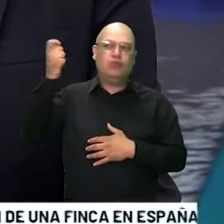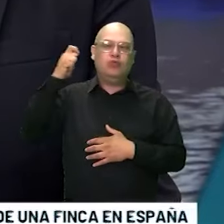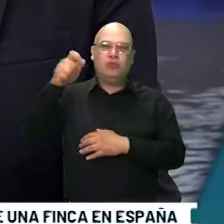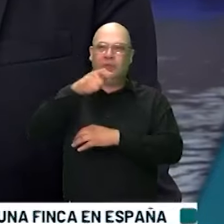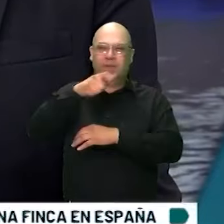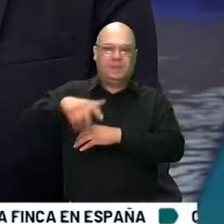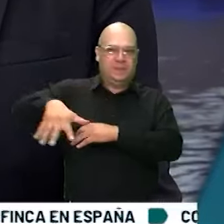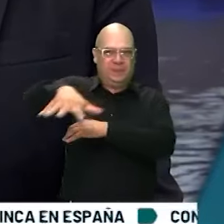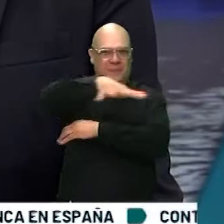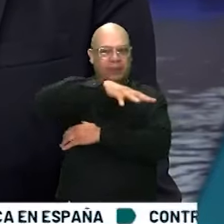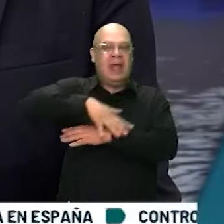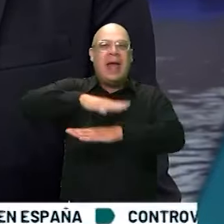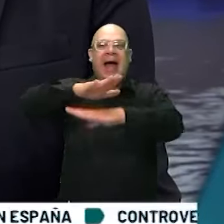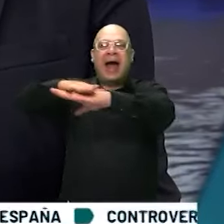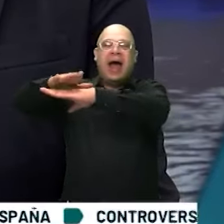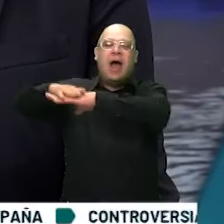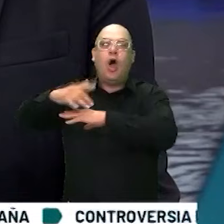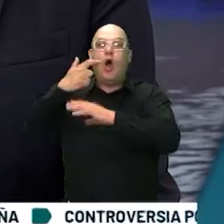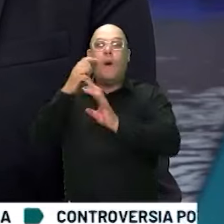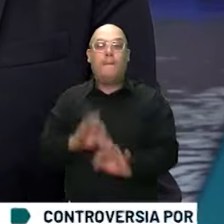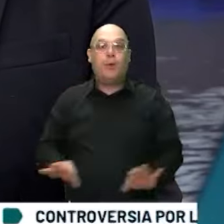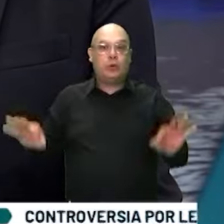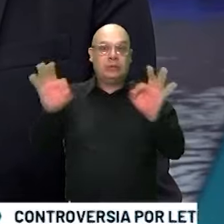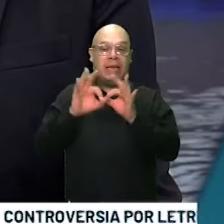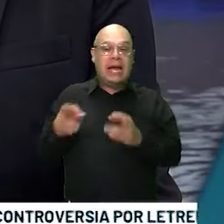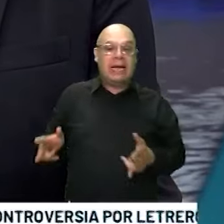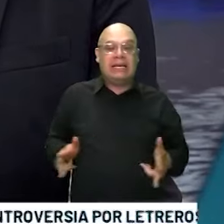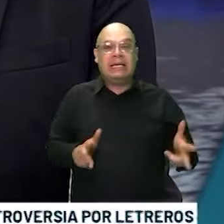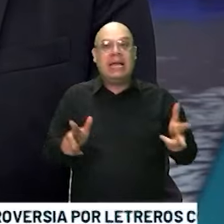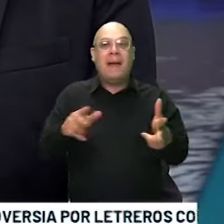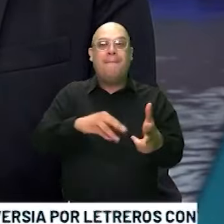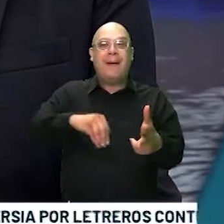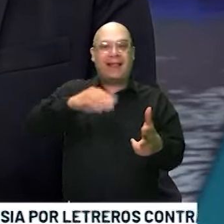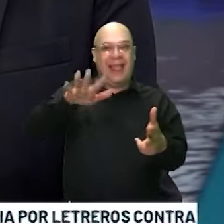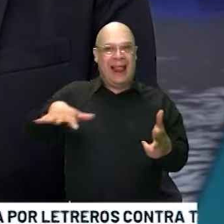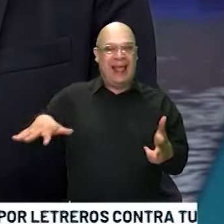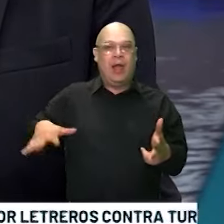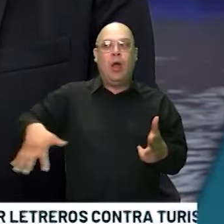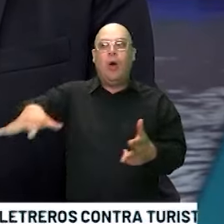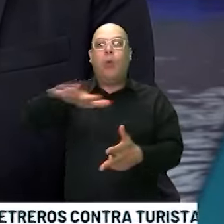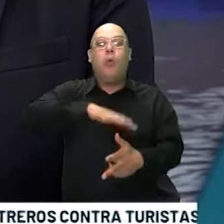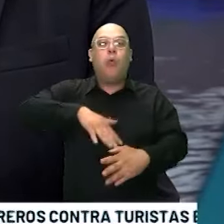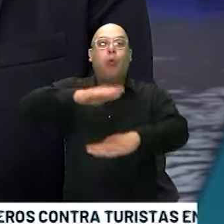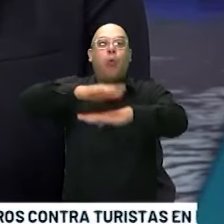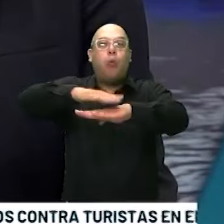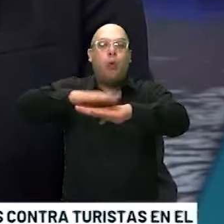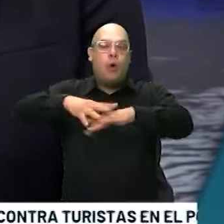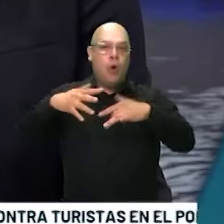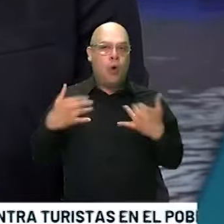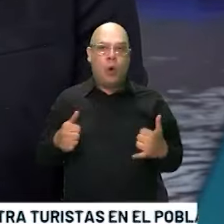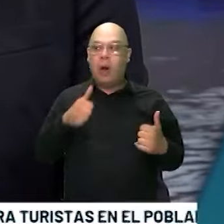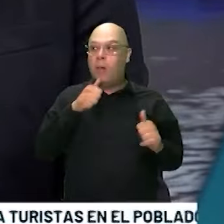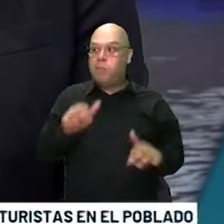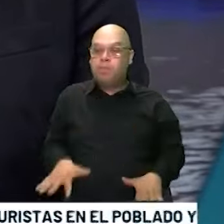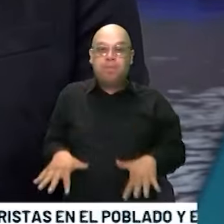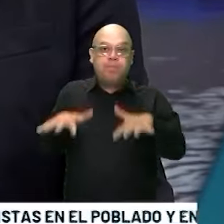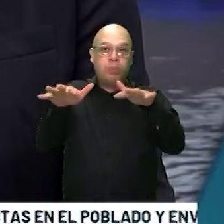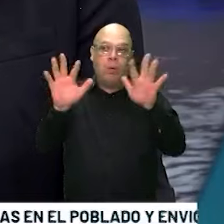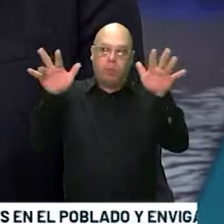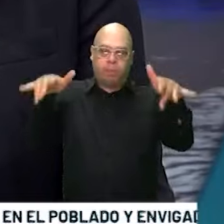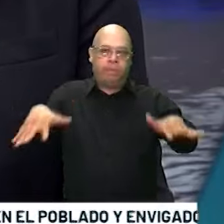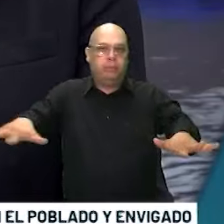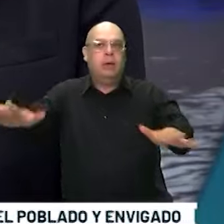decretado una alerta naranja en el río Magdalena. Esta medida se ha tomado con el objetivo de prevenir posibles inundaciones y desbordamientos, también